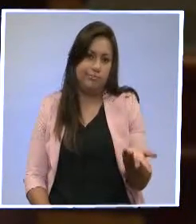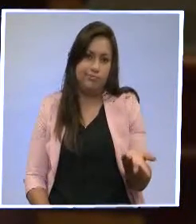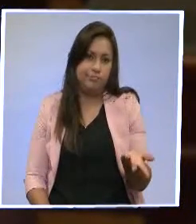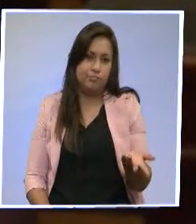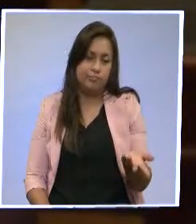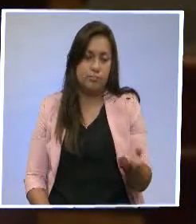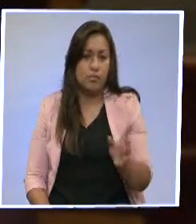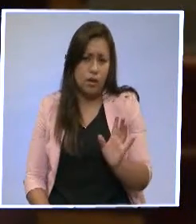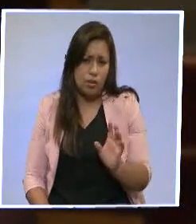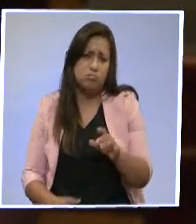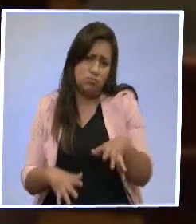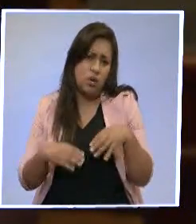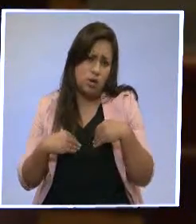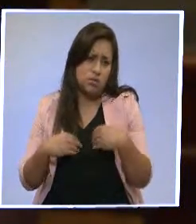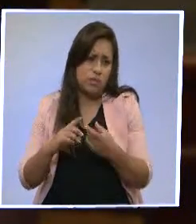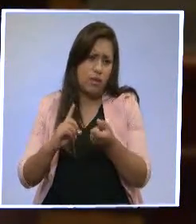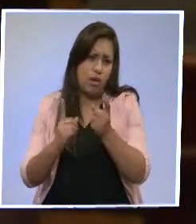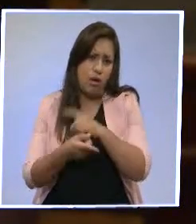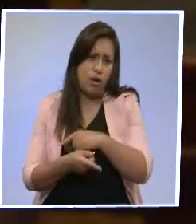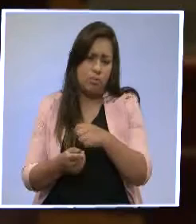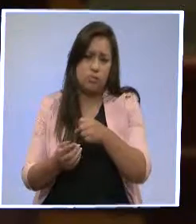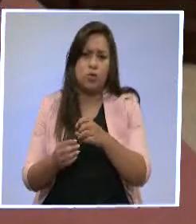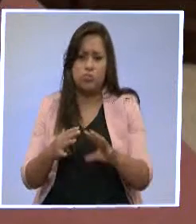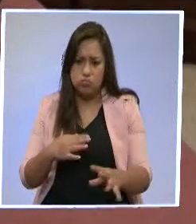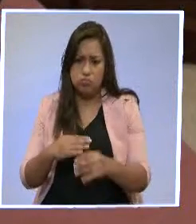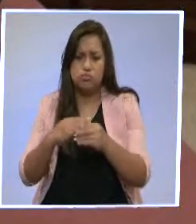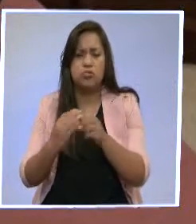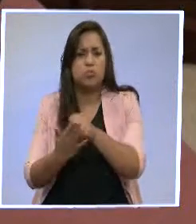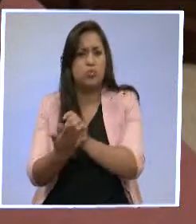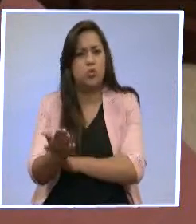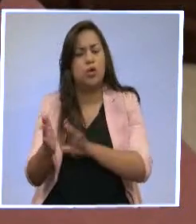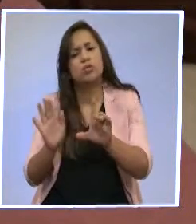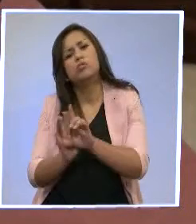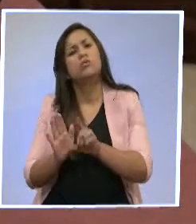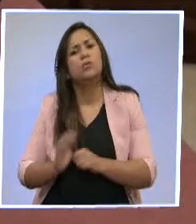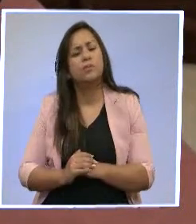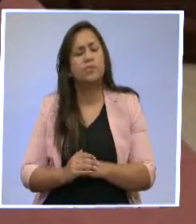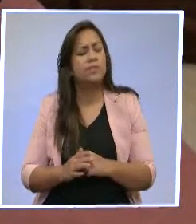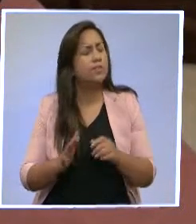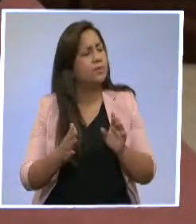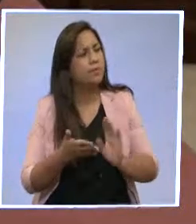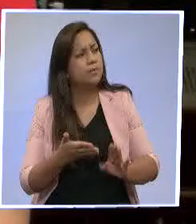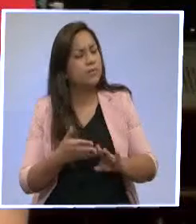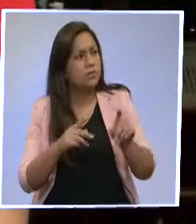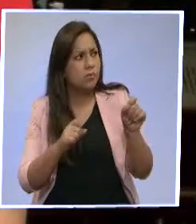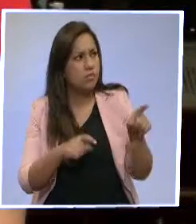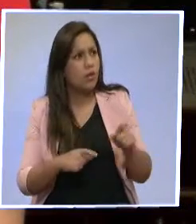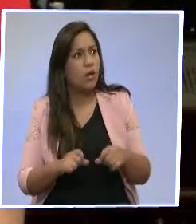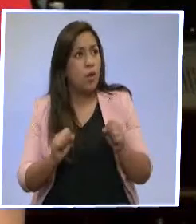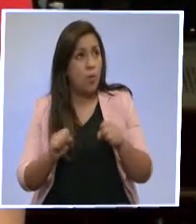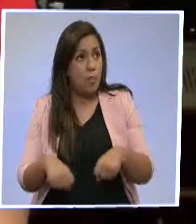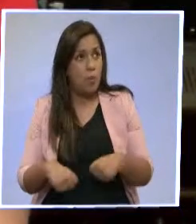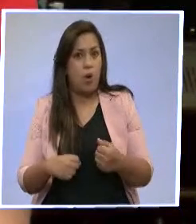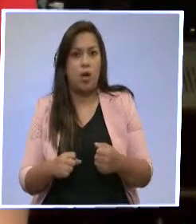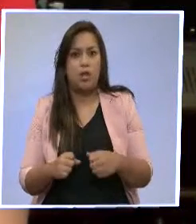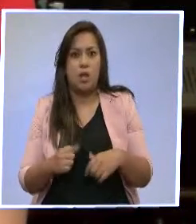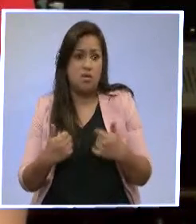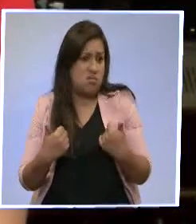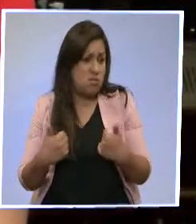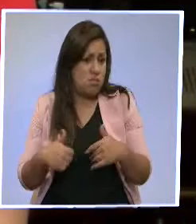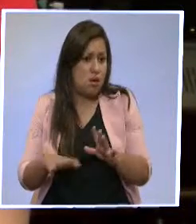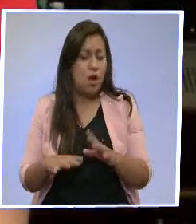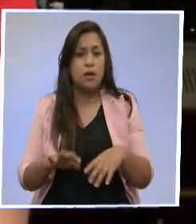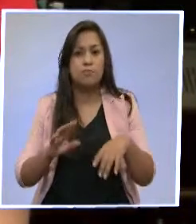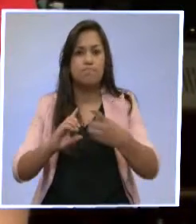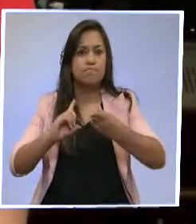aceptado que se incorpore a este proyecto de ley. ¿Y por qué no permitir este cambio de manera radical, si se quiere, como se planteaba desde un